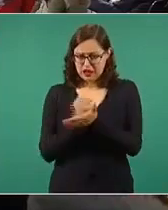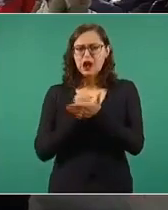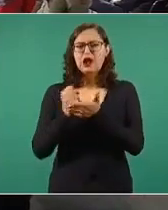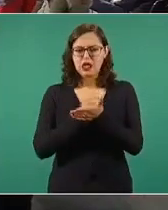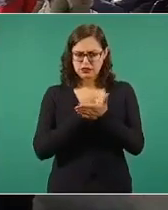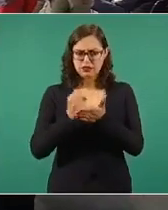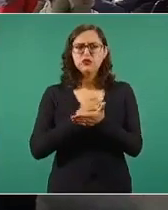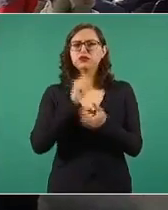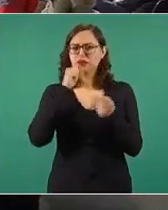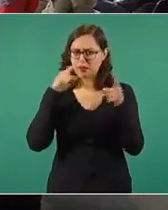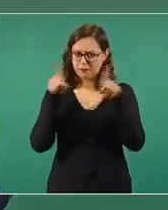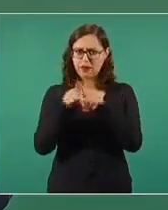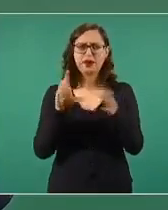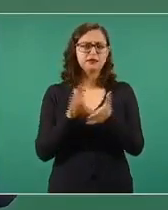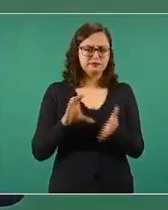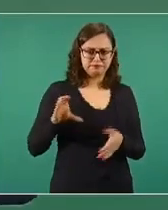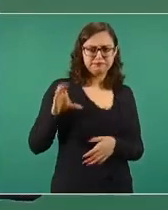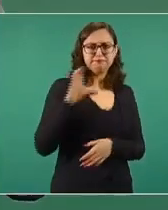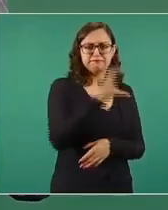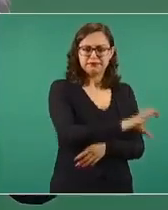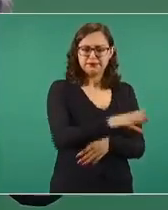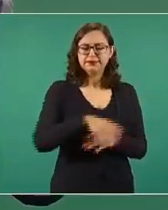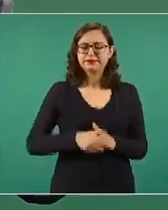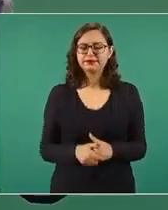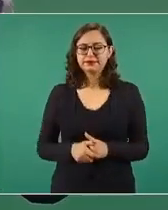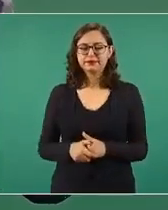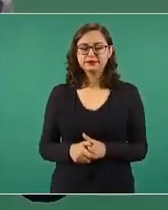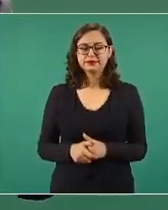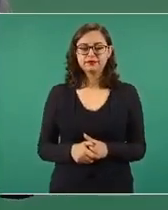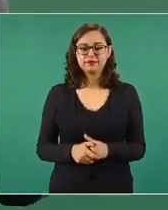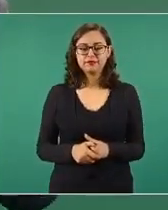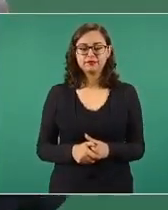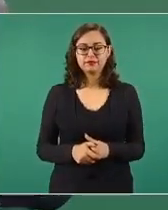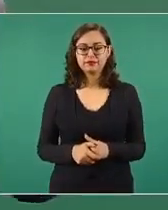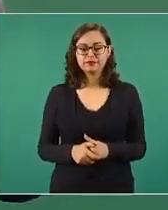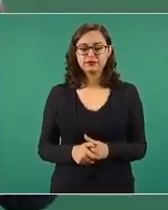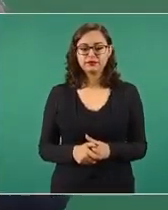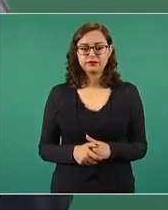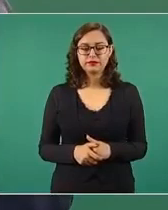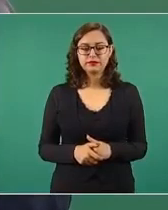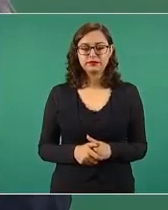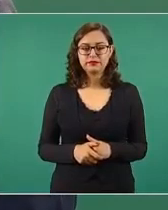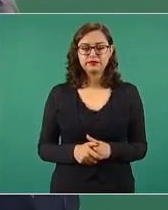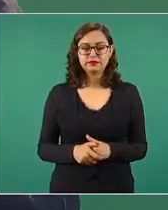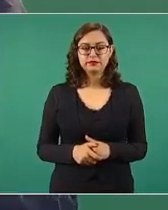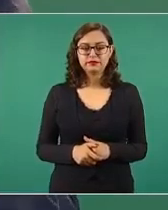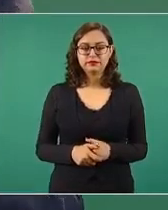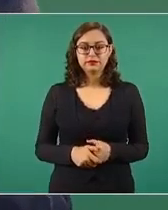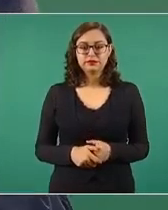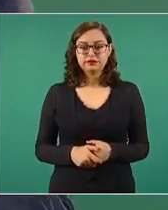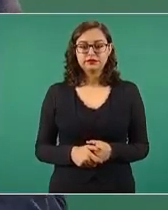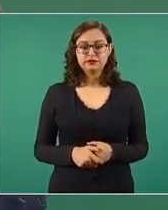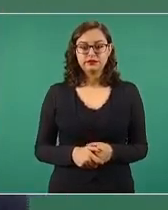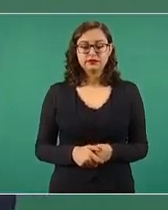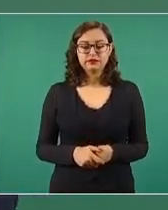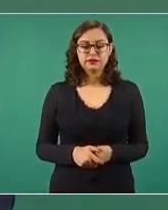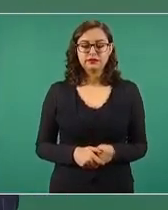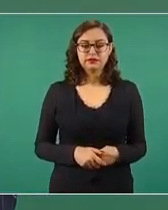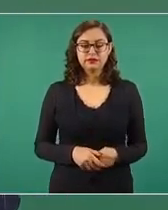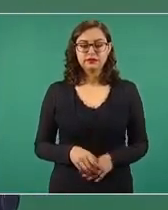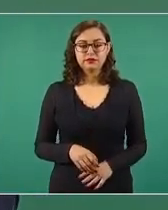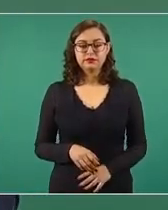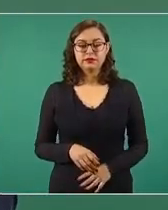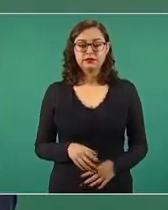como complemento a veces era todo